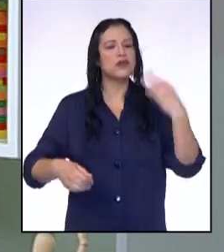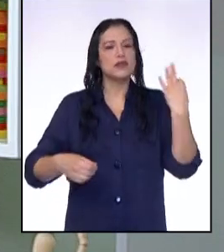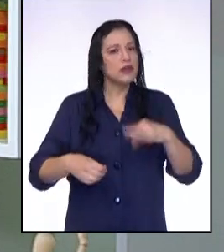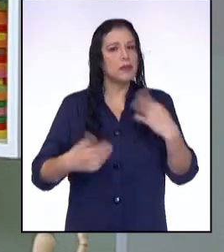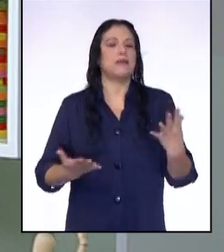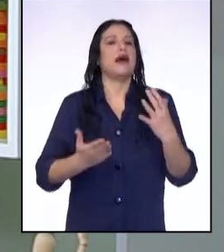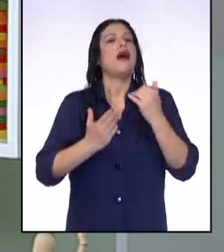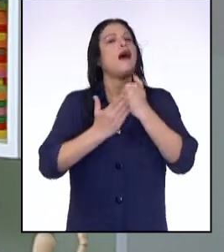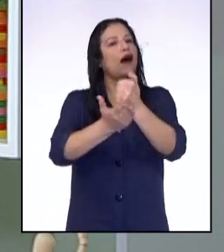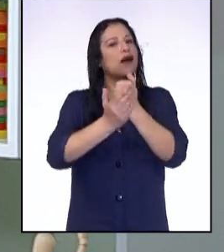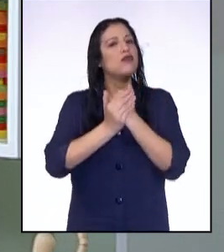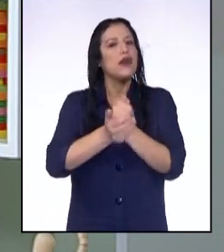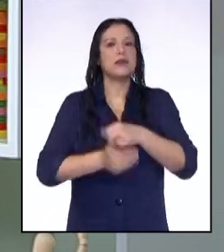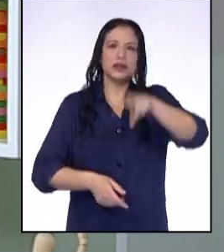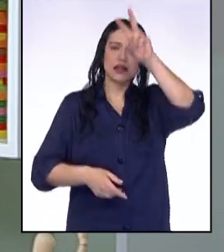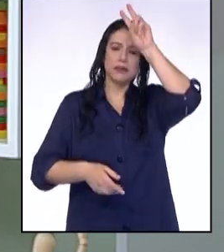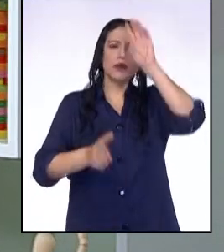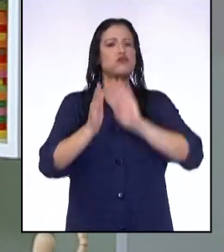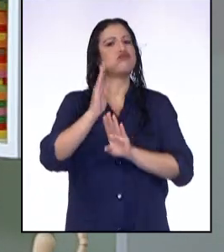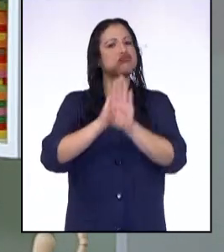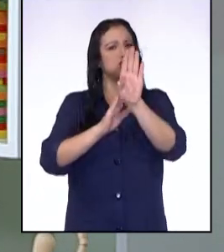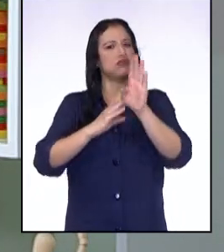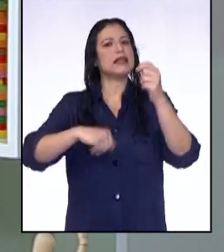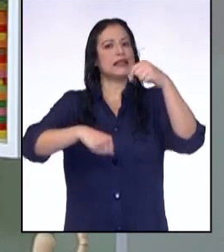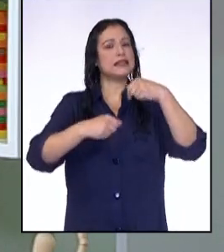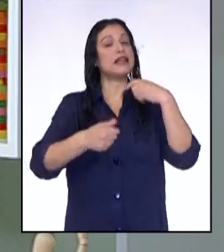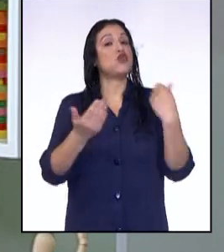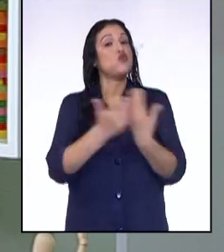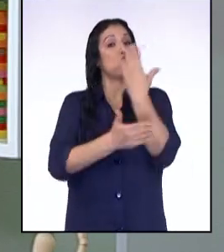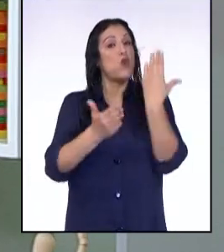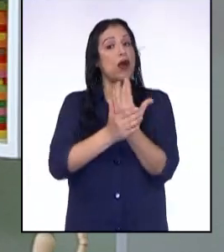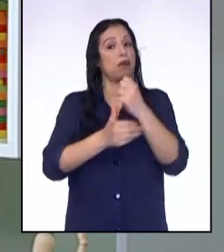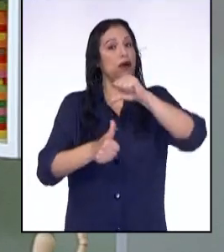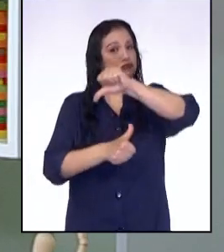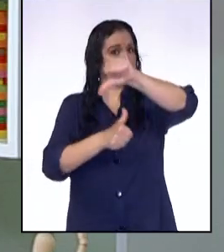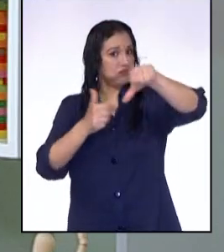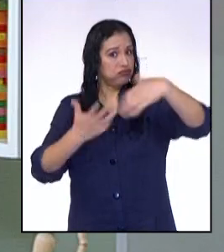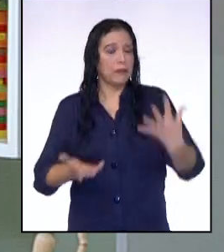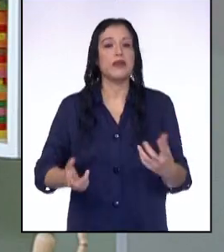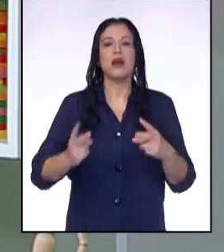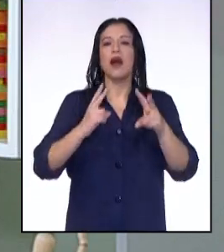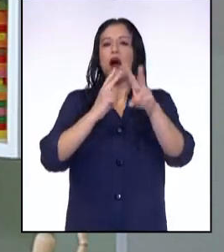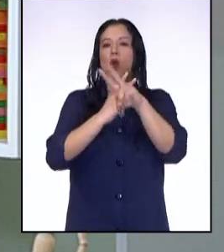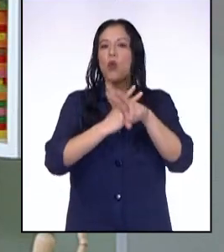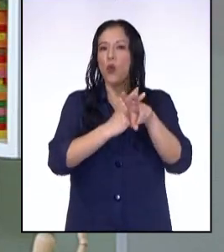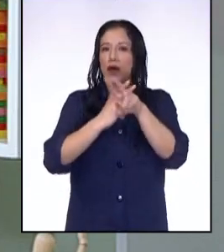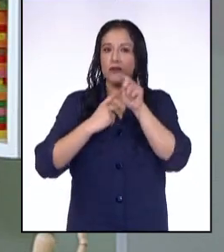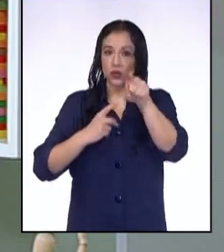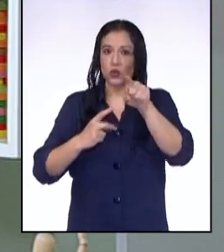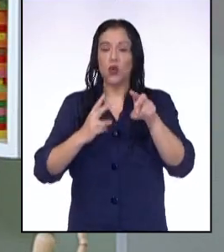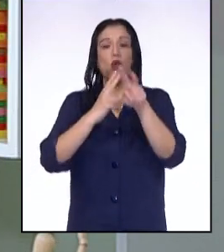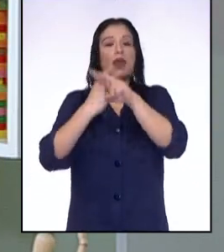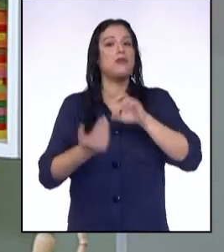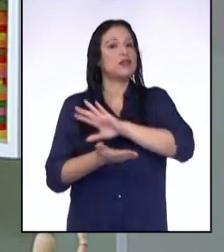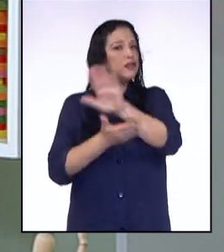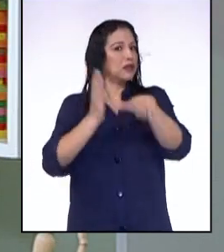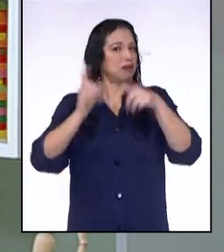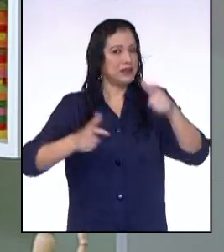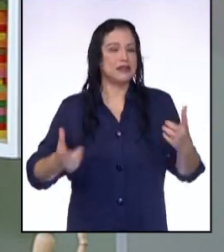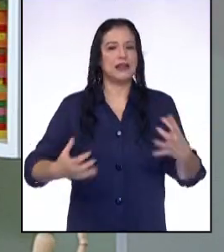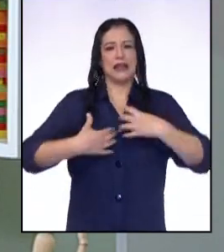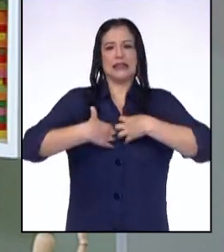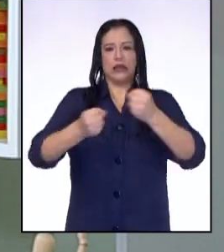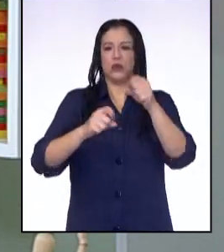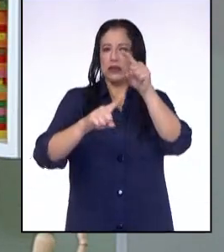ayudamos a ser un mejor Perú en esta nueva convivencia. Cuidándonos, cuidamos a los demás. La salud